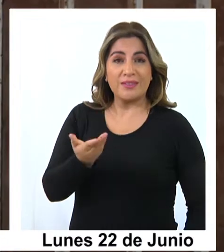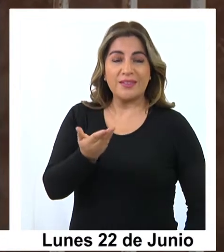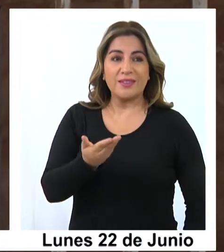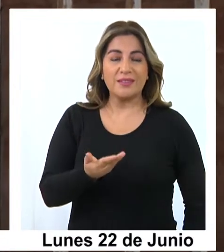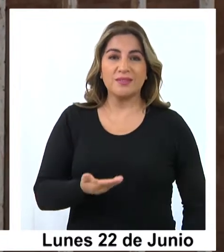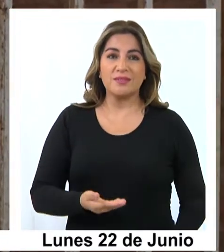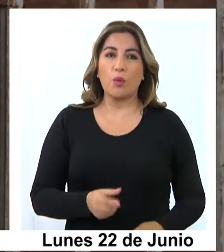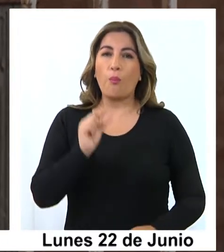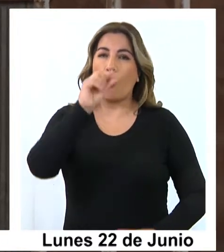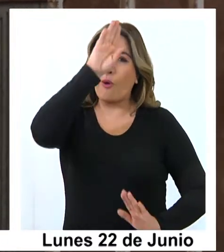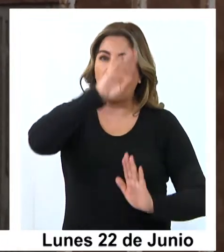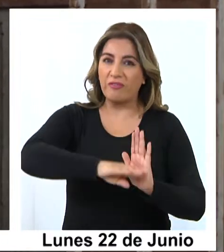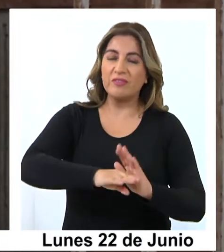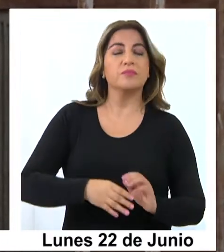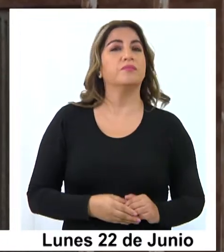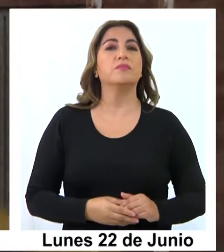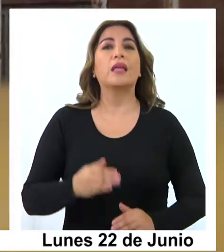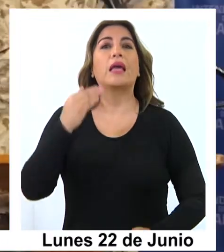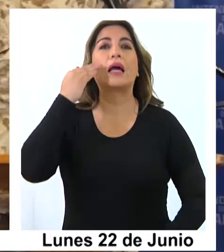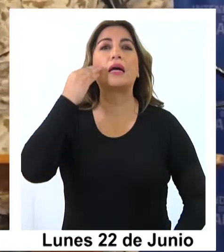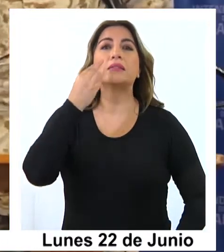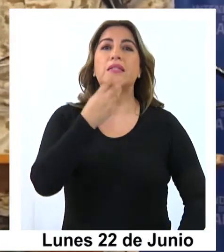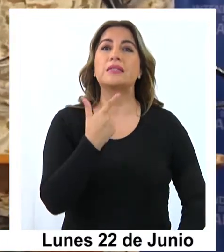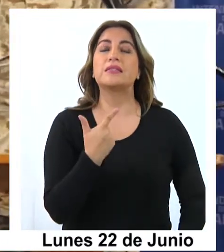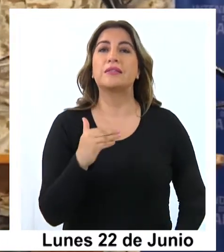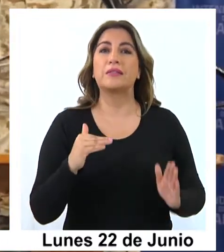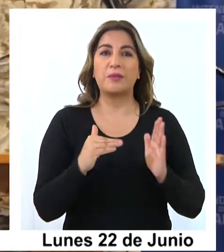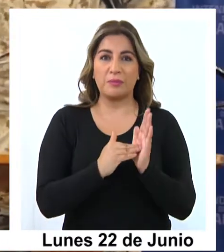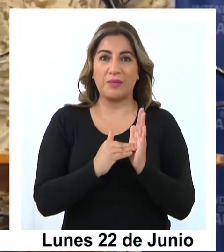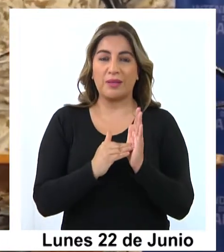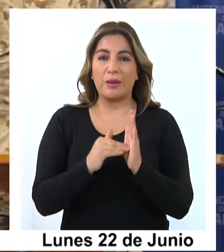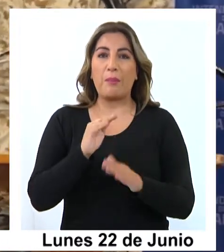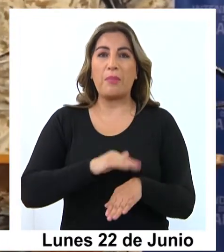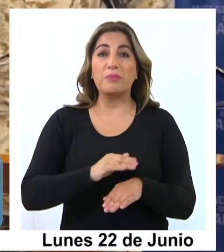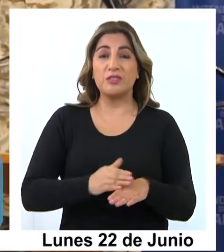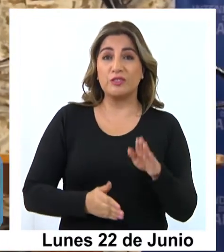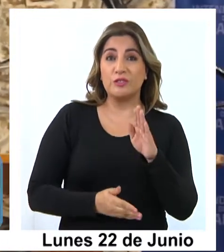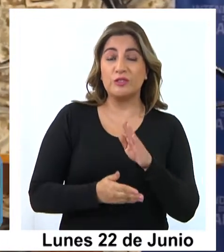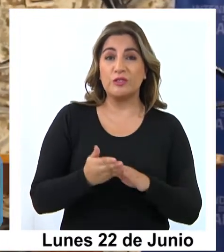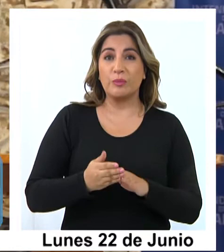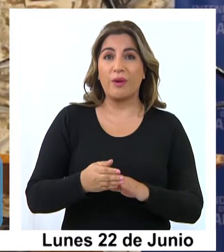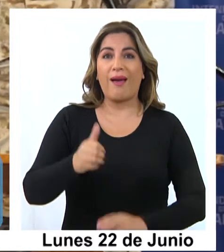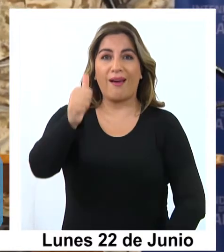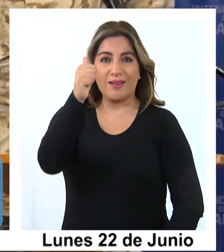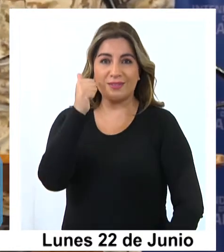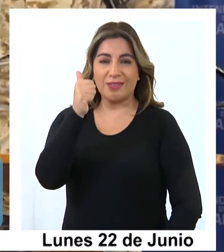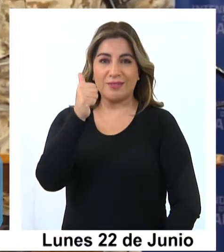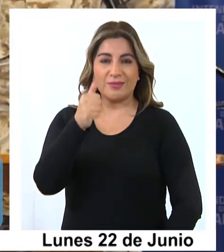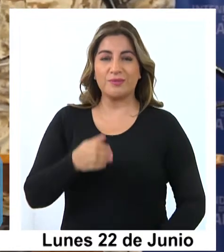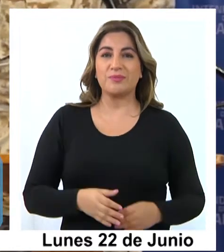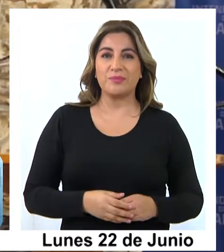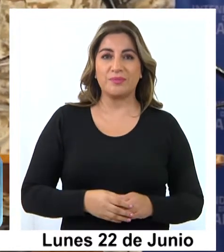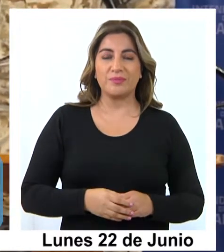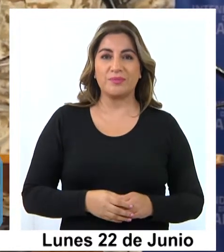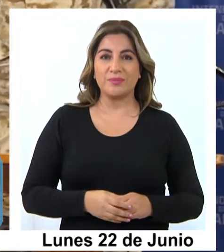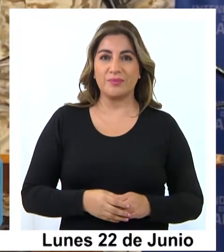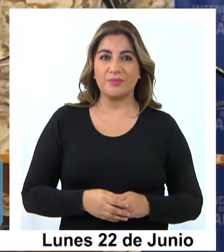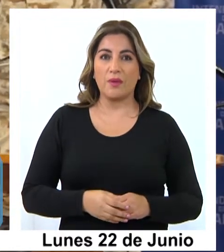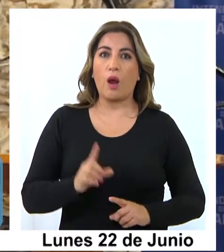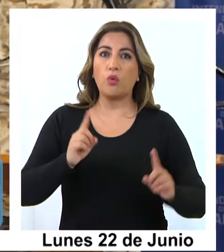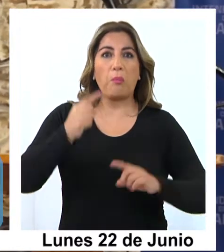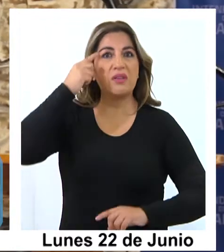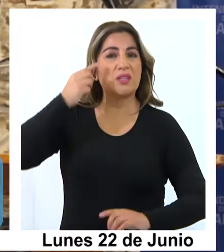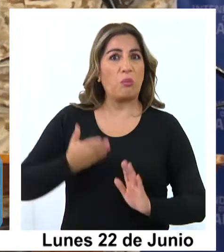tuvo una baja. Casi 37.000 permisos temporales extendidos el día de ayer, lo que si bien es